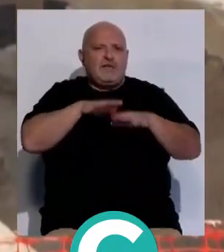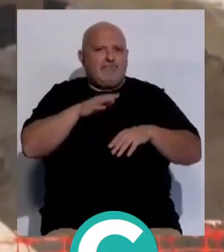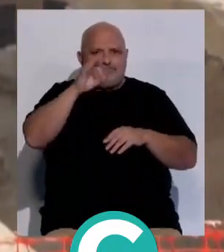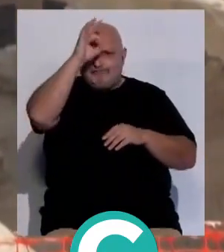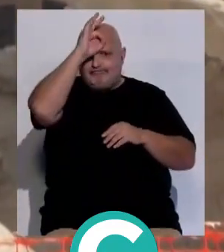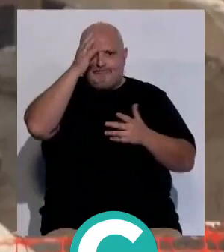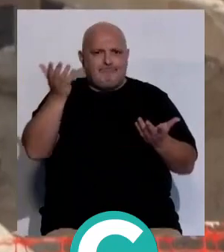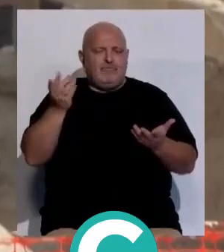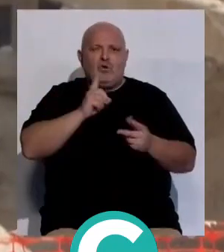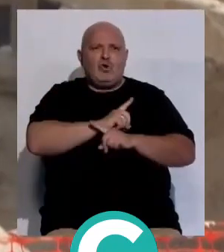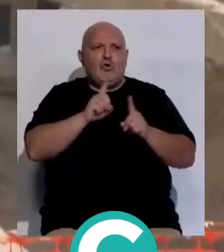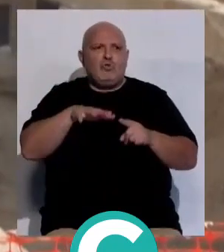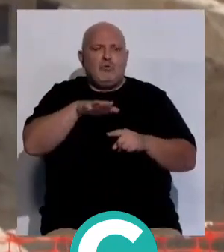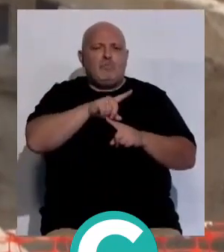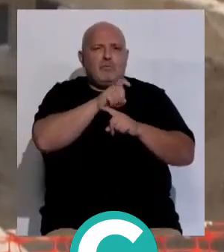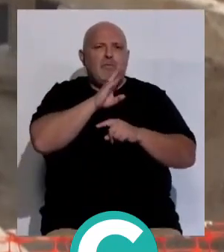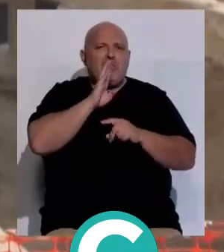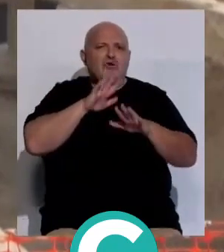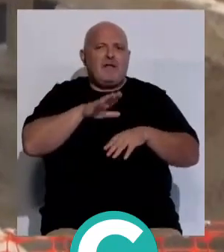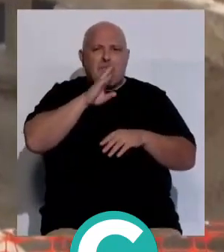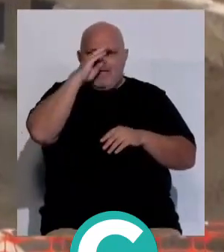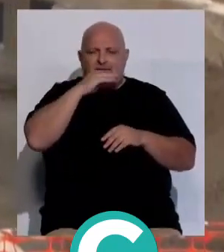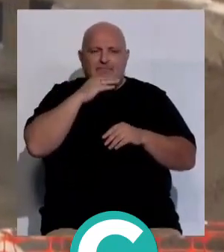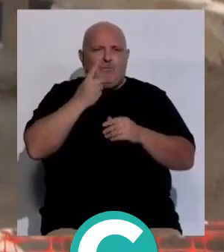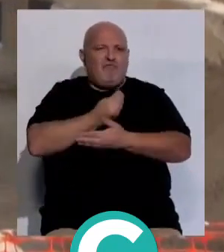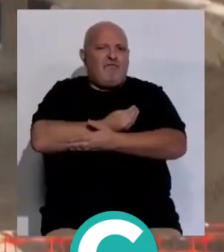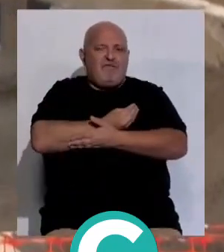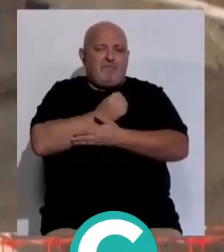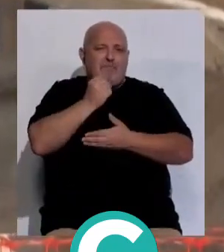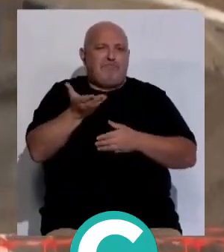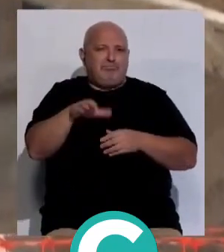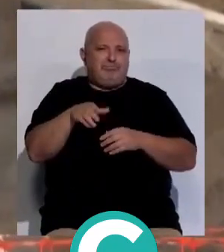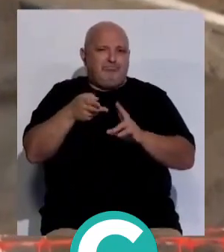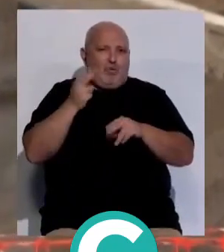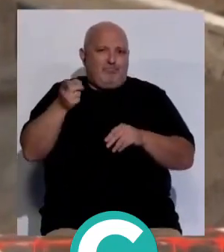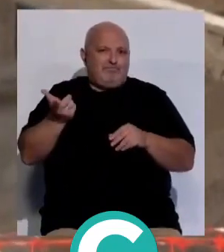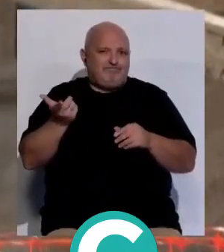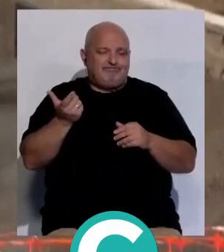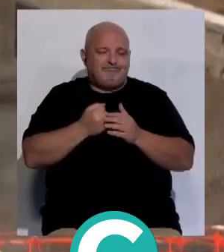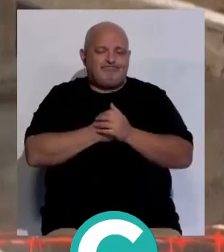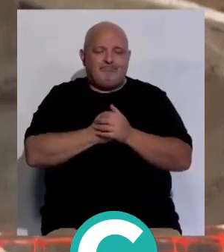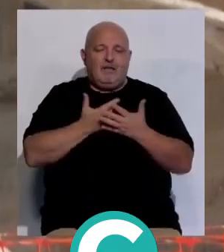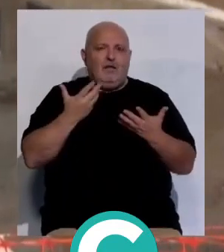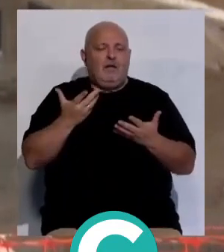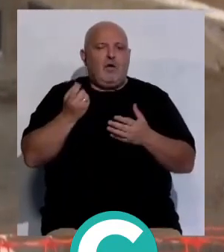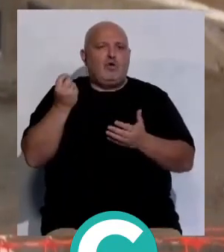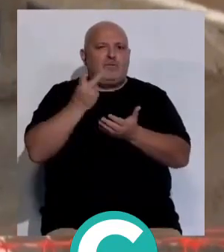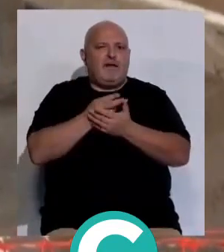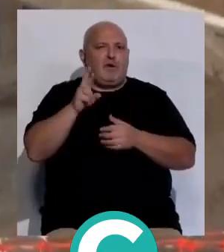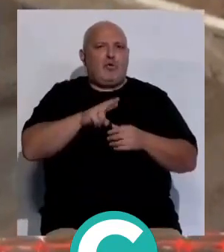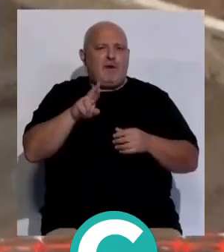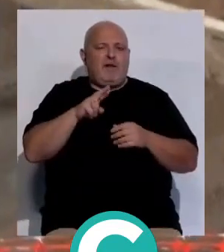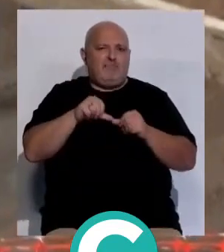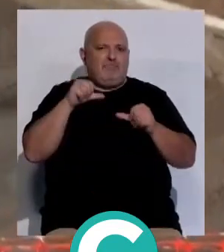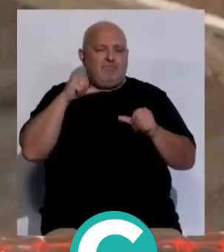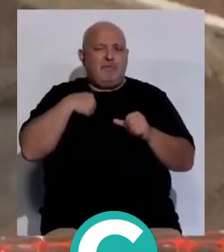Ella ni siquiera tenía el valor de preguntarle a su madre por su padre. Ella era un bebé cuando lo mataron. Entonces nosotros hemos recuperado lo que nunca hemos